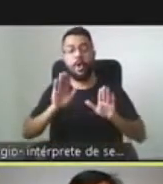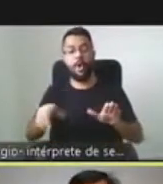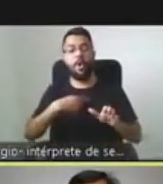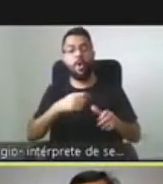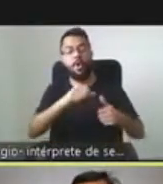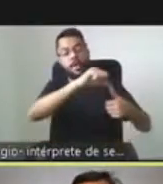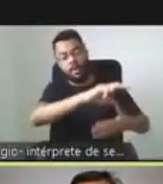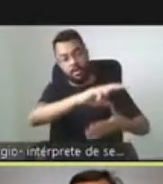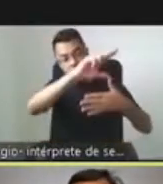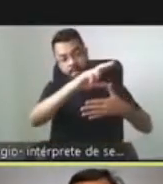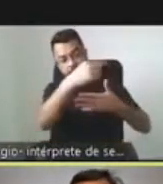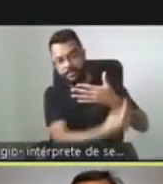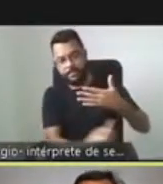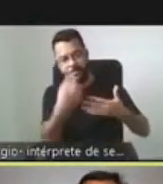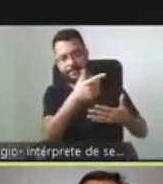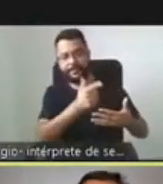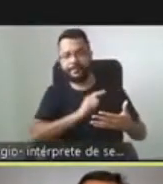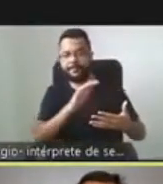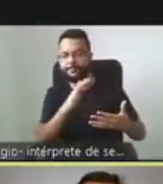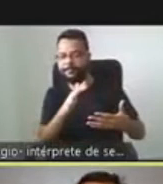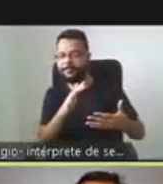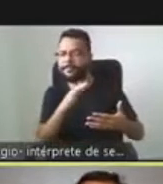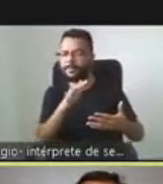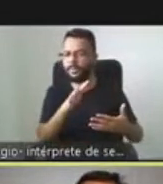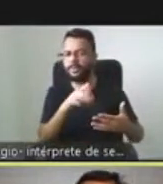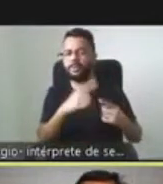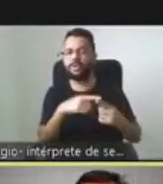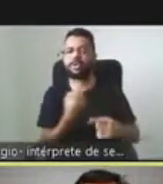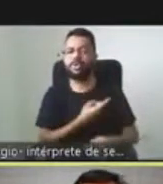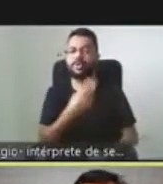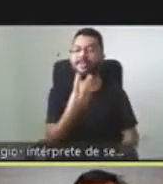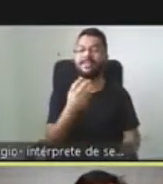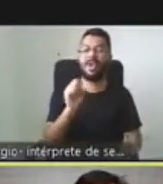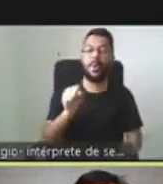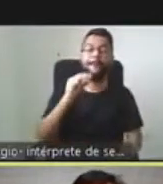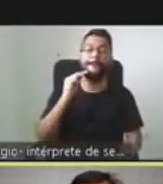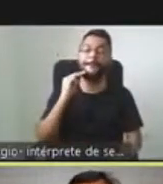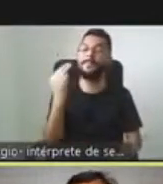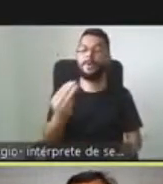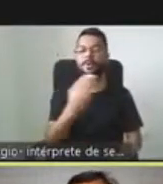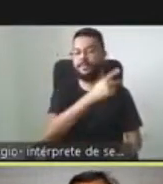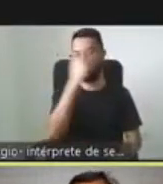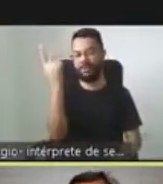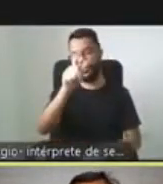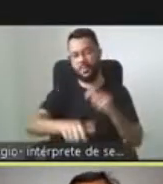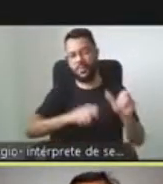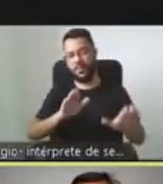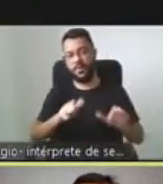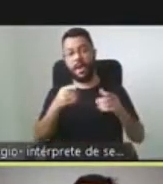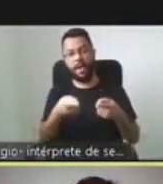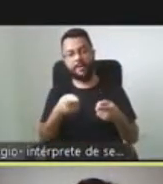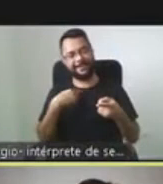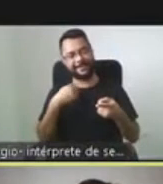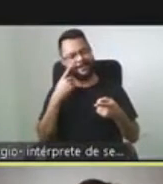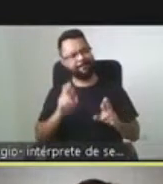tenemos registros de pacientes, pero se estima que somos 38 millones de personas. Y aquí se da una paradoja, ¿no?